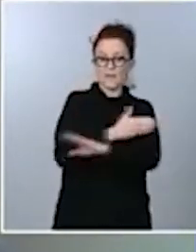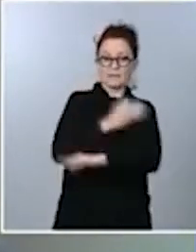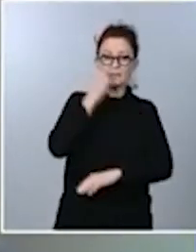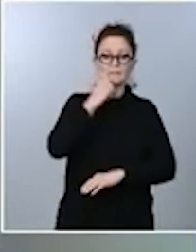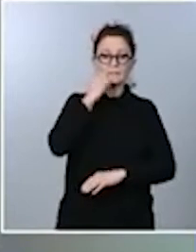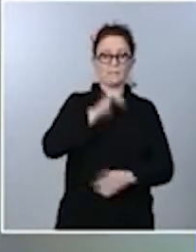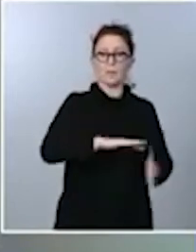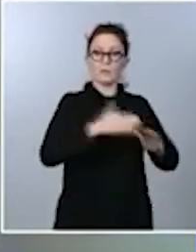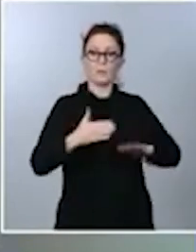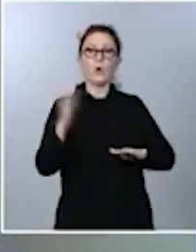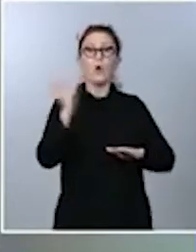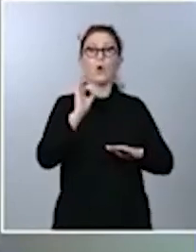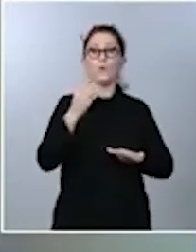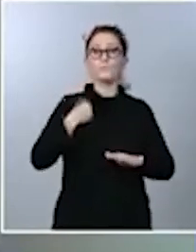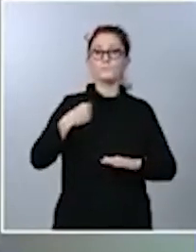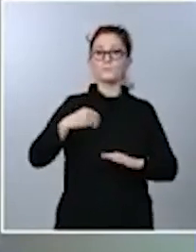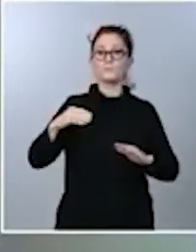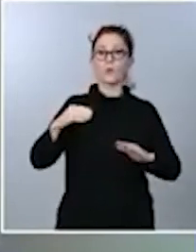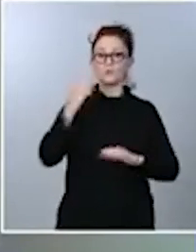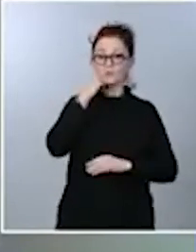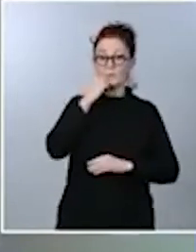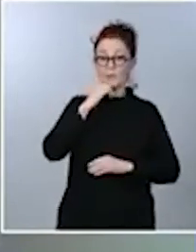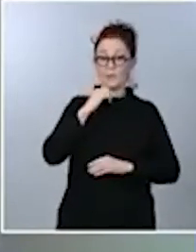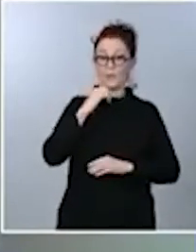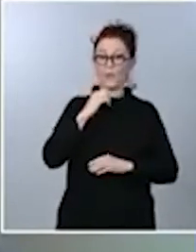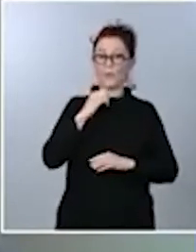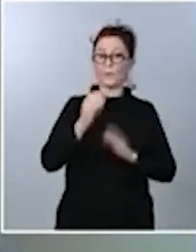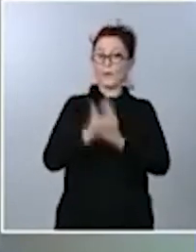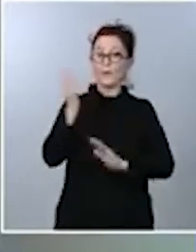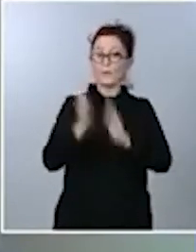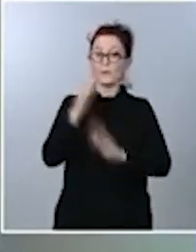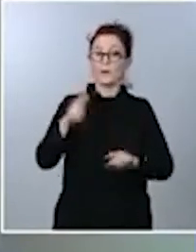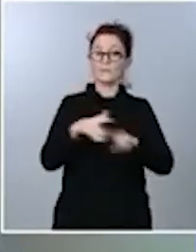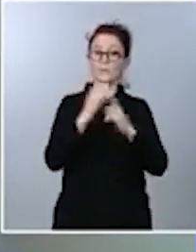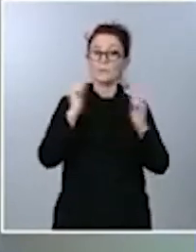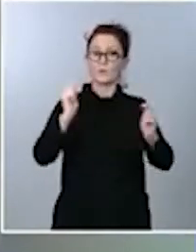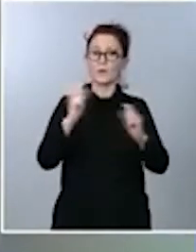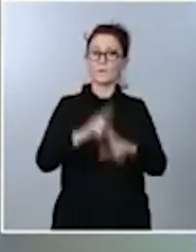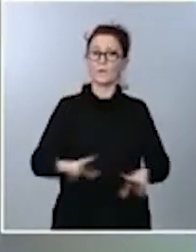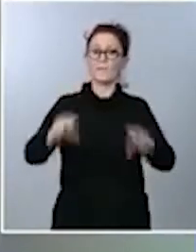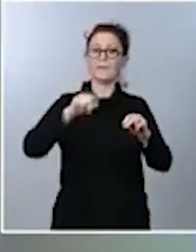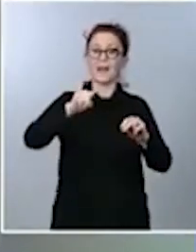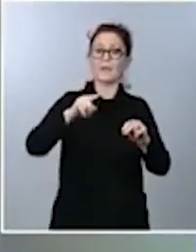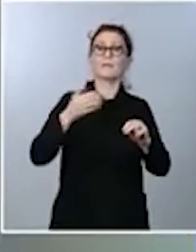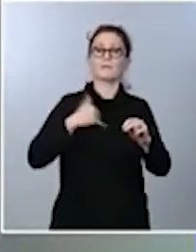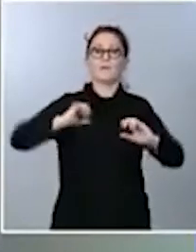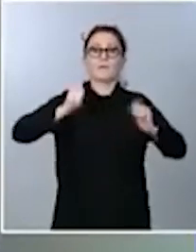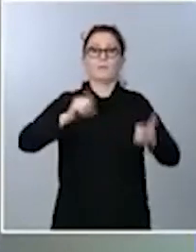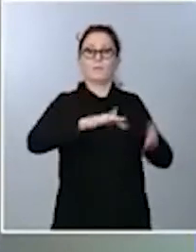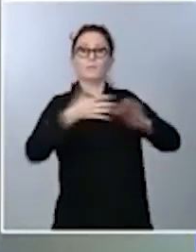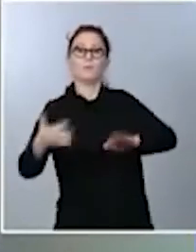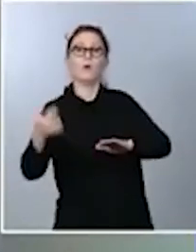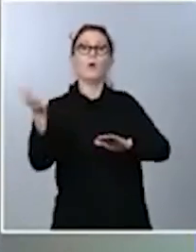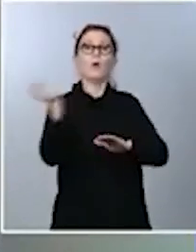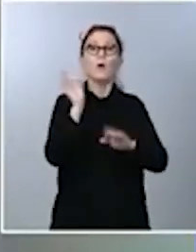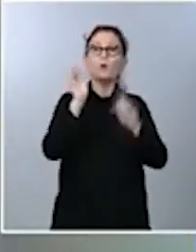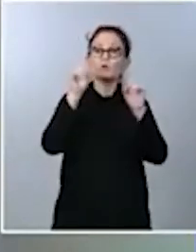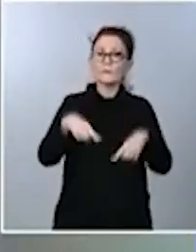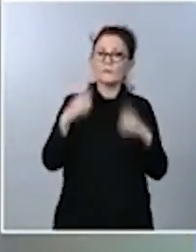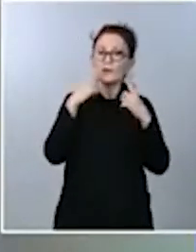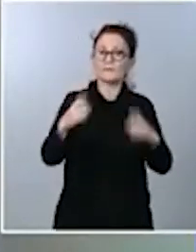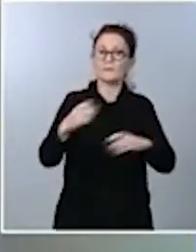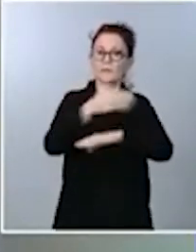cuando concluye el estado de alarma, y si aún así serían necesarias otro tipo de restricciones.